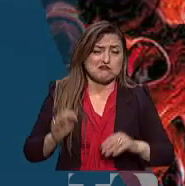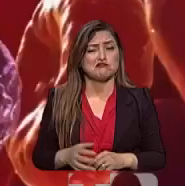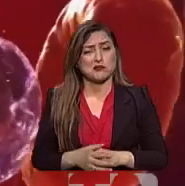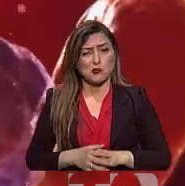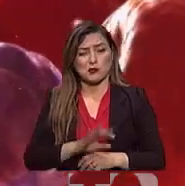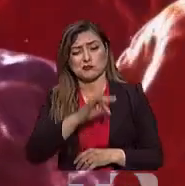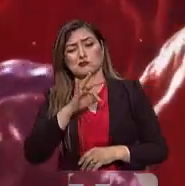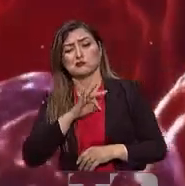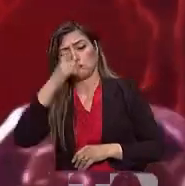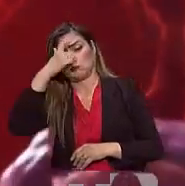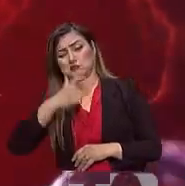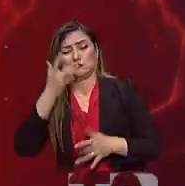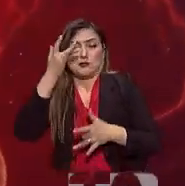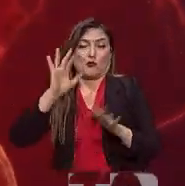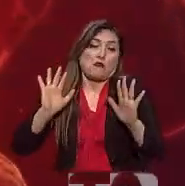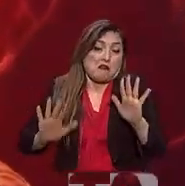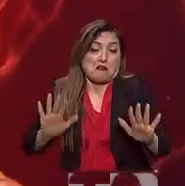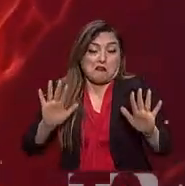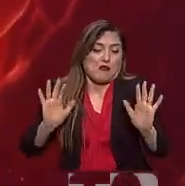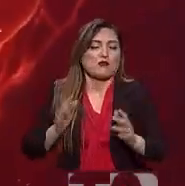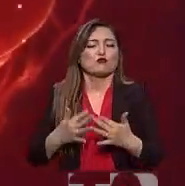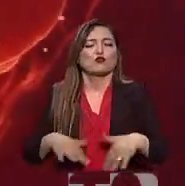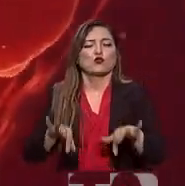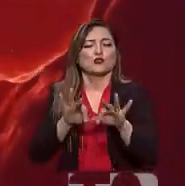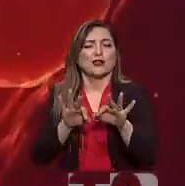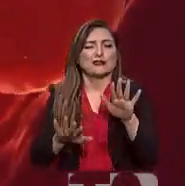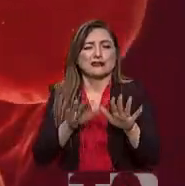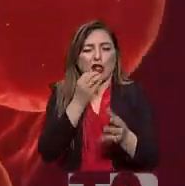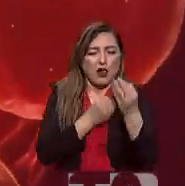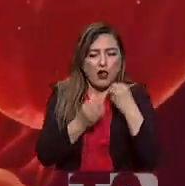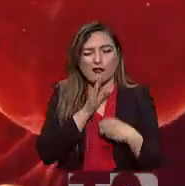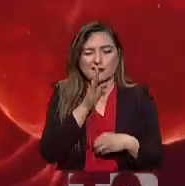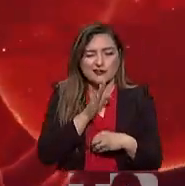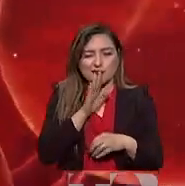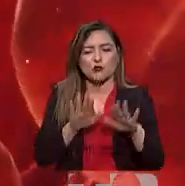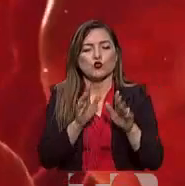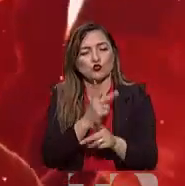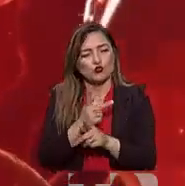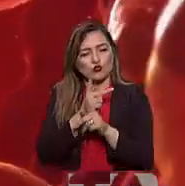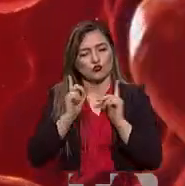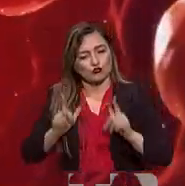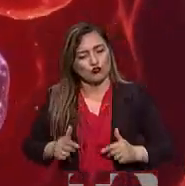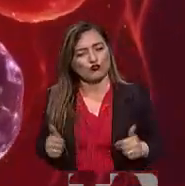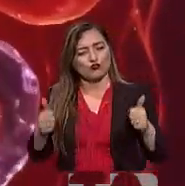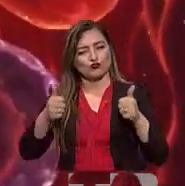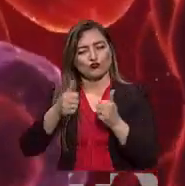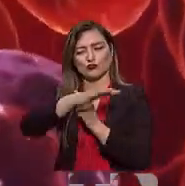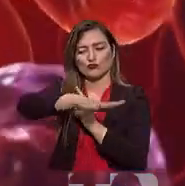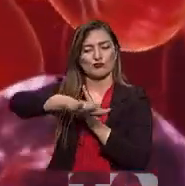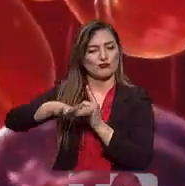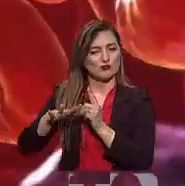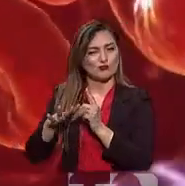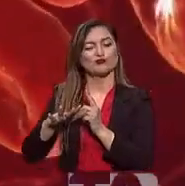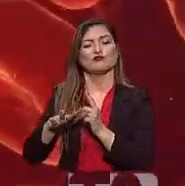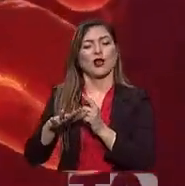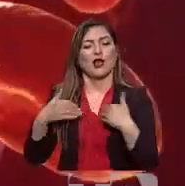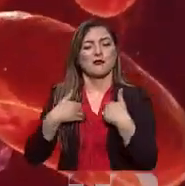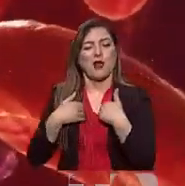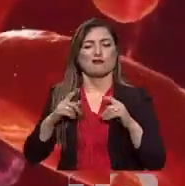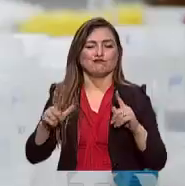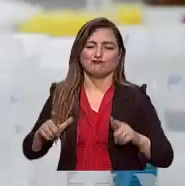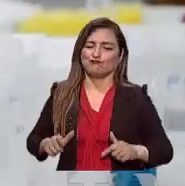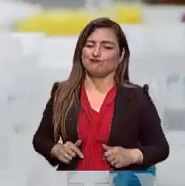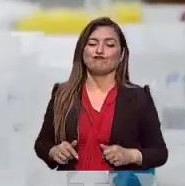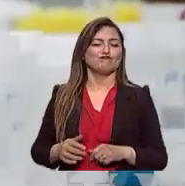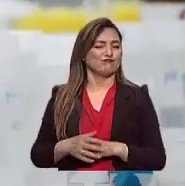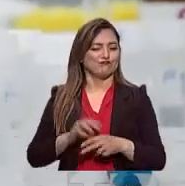pueda saltar a los seres humanos. Por eso es que es tan importante el equilibrio. Buena salud, buen medio ambiente y buena salud animal, lo que